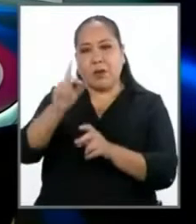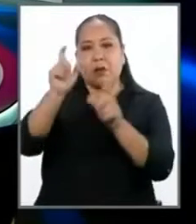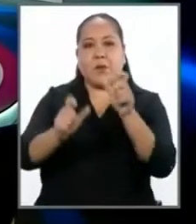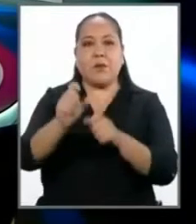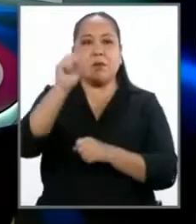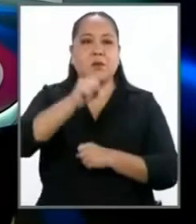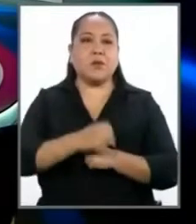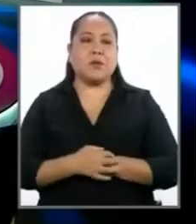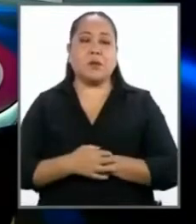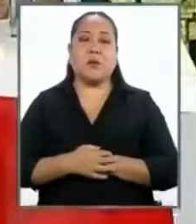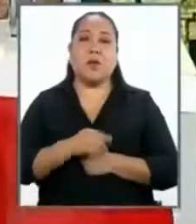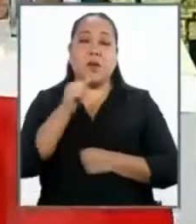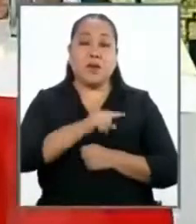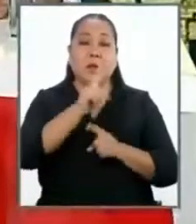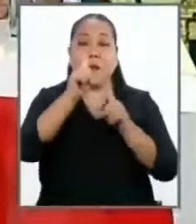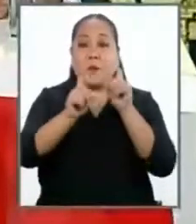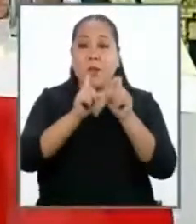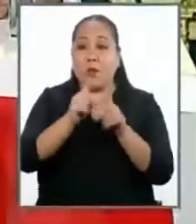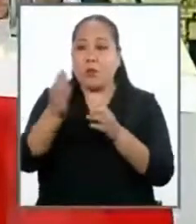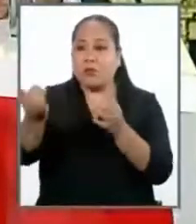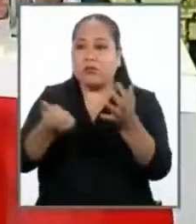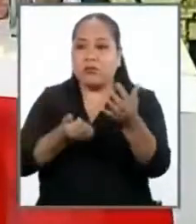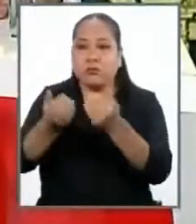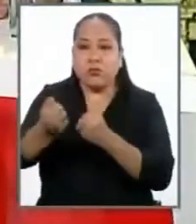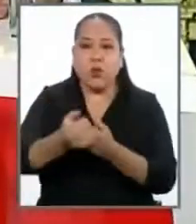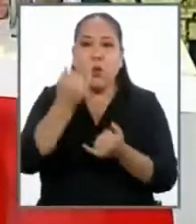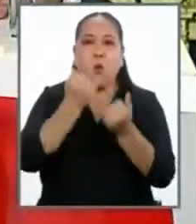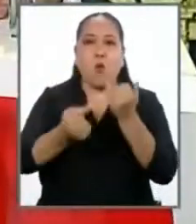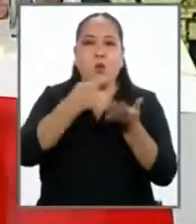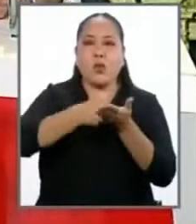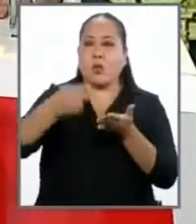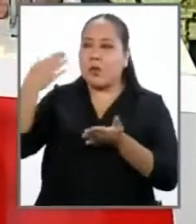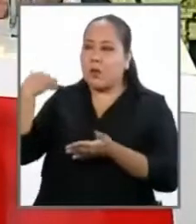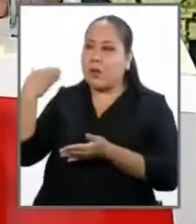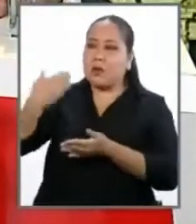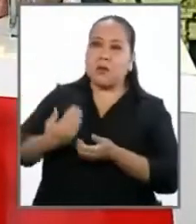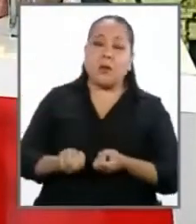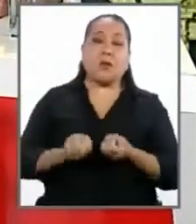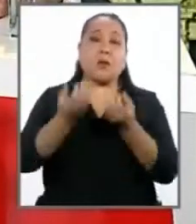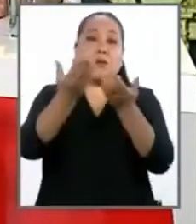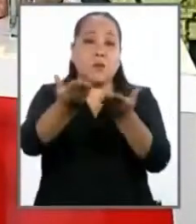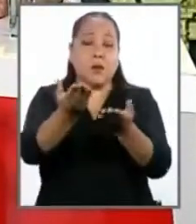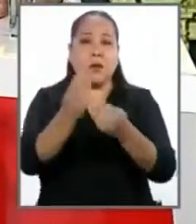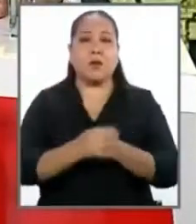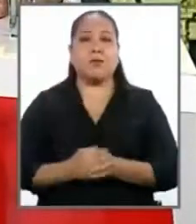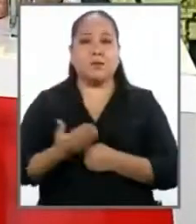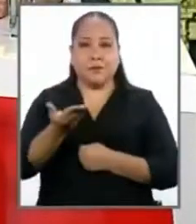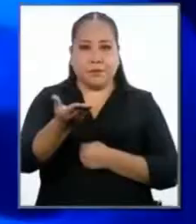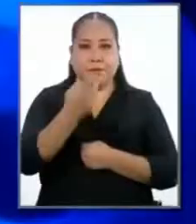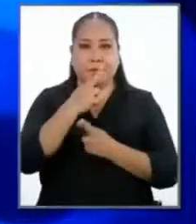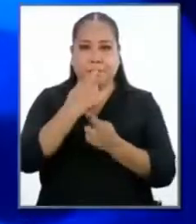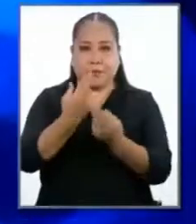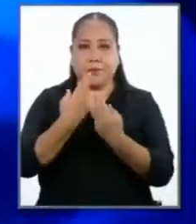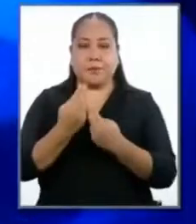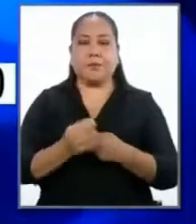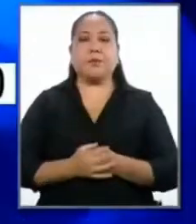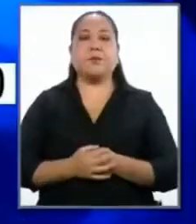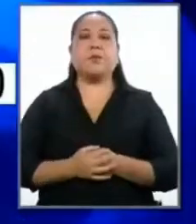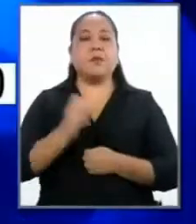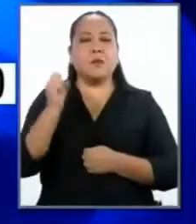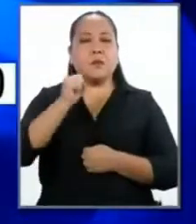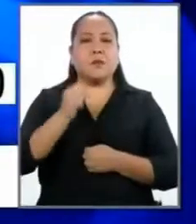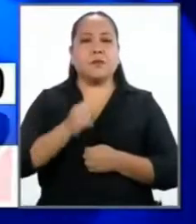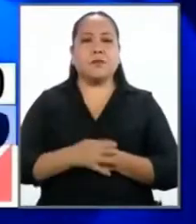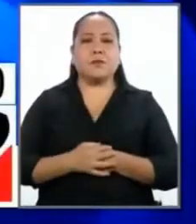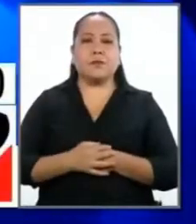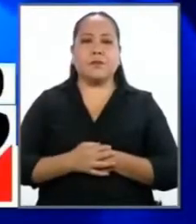también. Claro que sí. Estas preguntas se han recogido durante las últimas semanas y se las estamos transmitiendo. Adelante. Claro que sí. Mire,